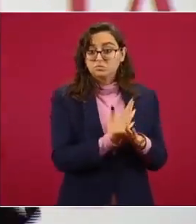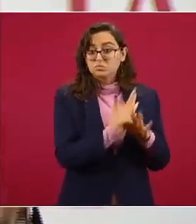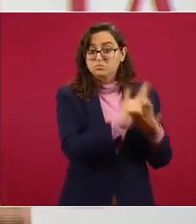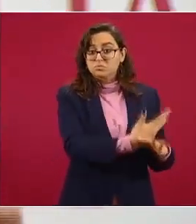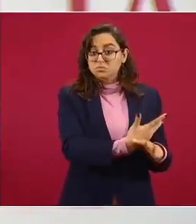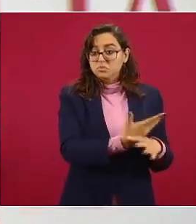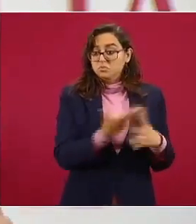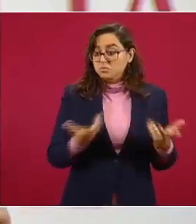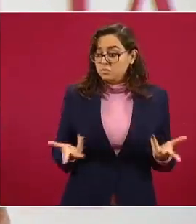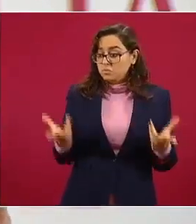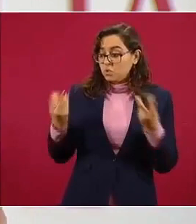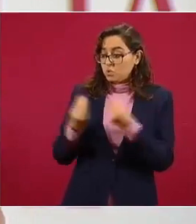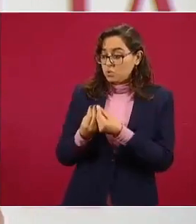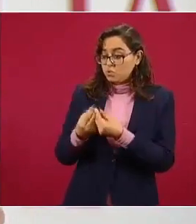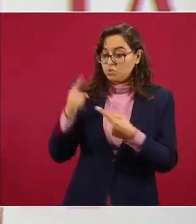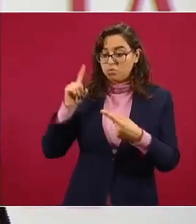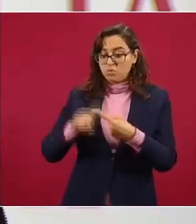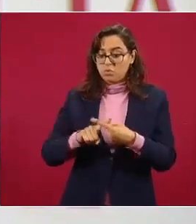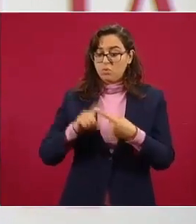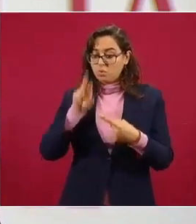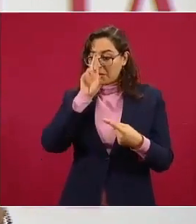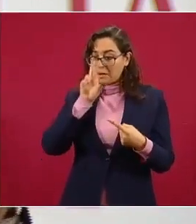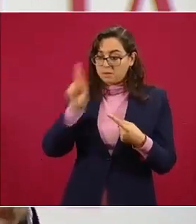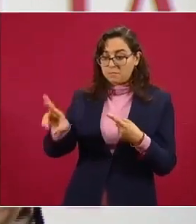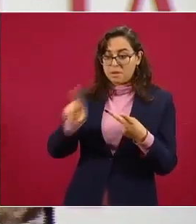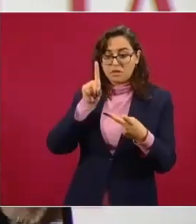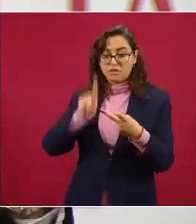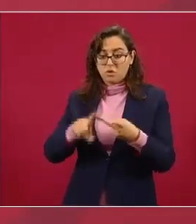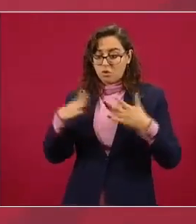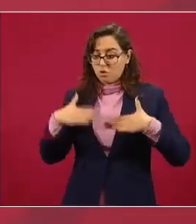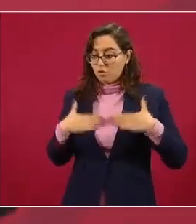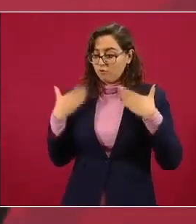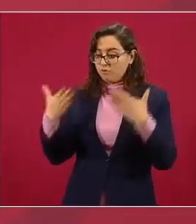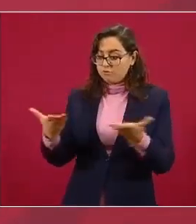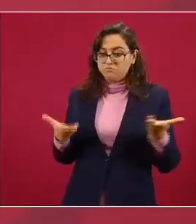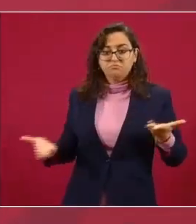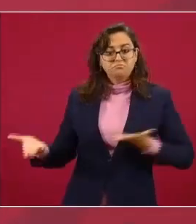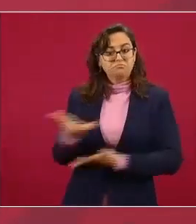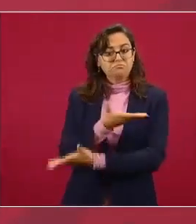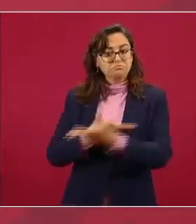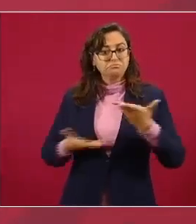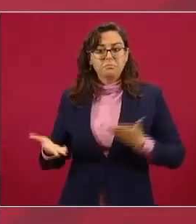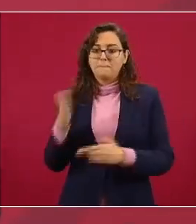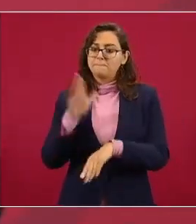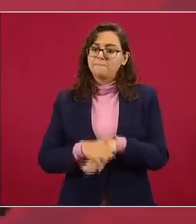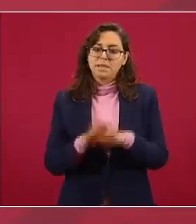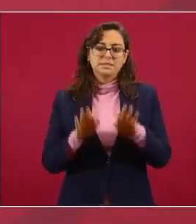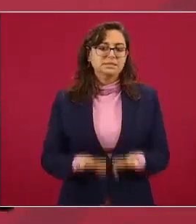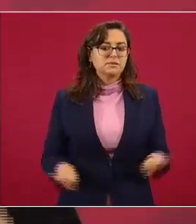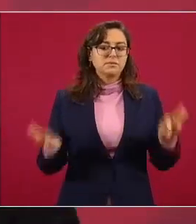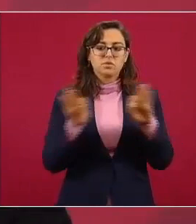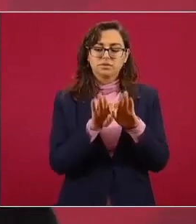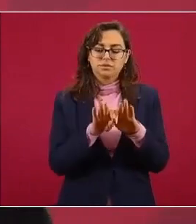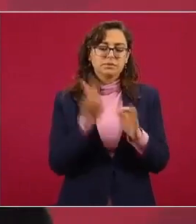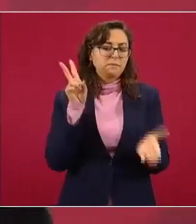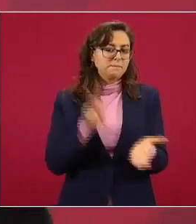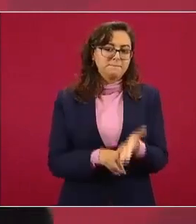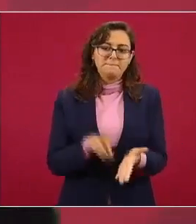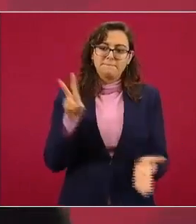de cooperación con estos dos pilares es más valiosa que cualquier acción individual sobre una persona